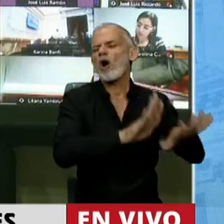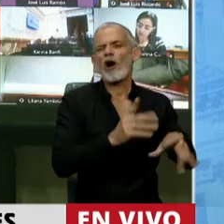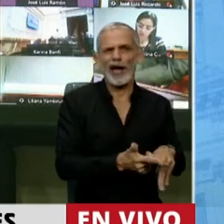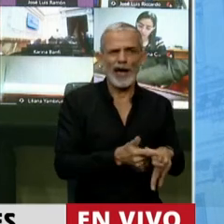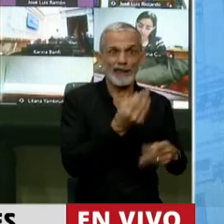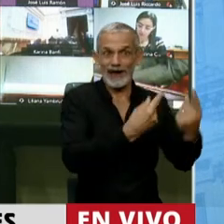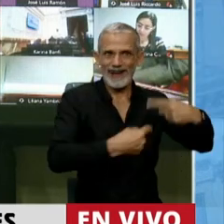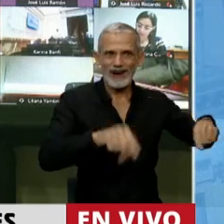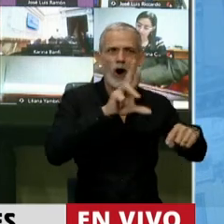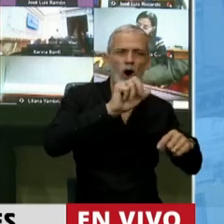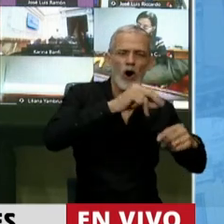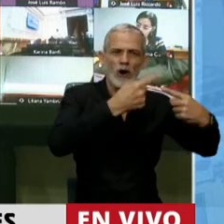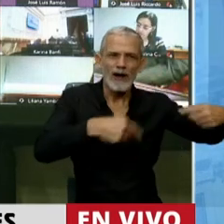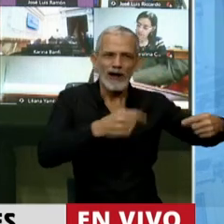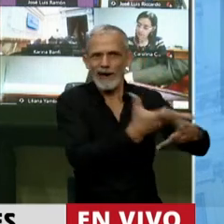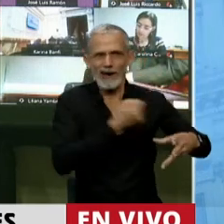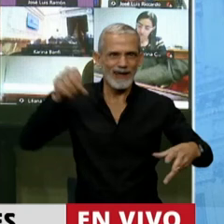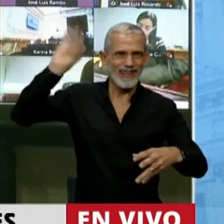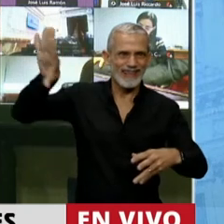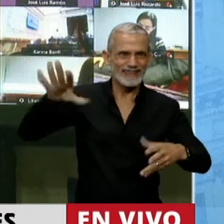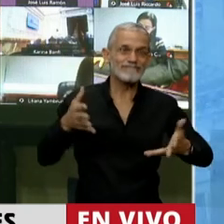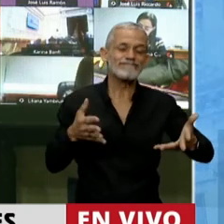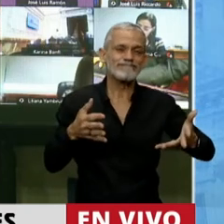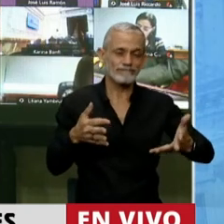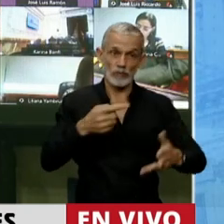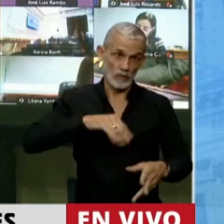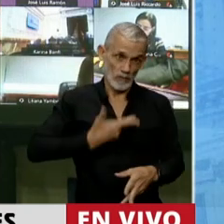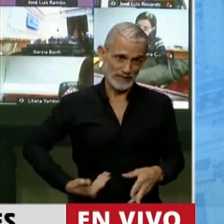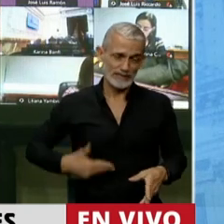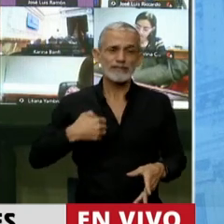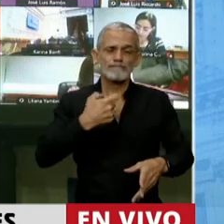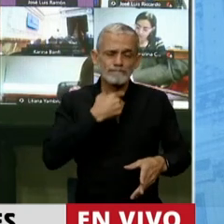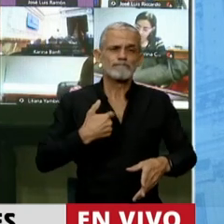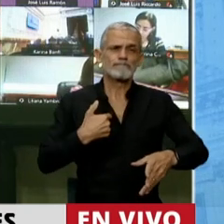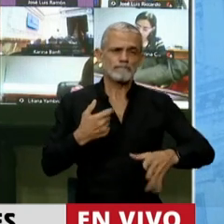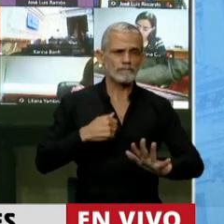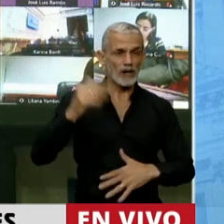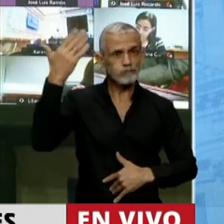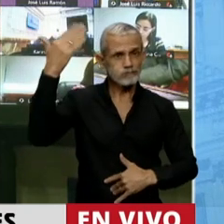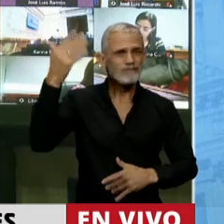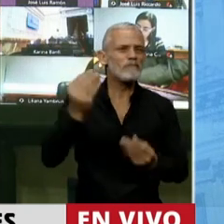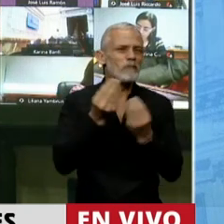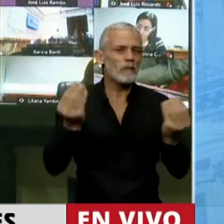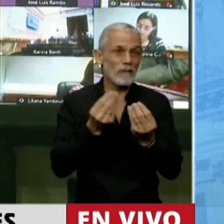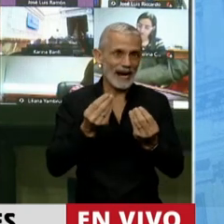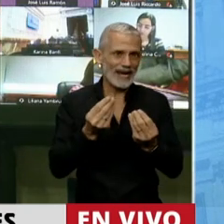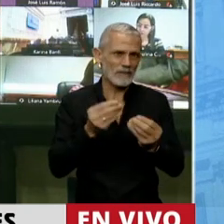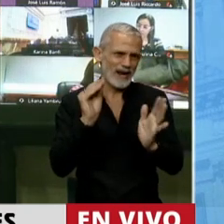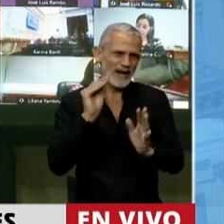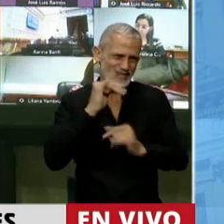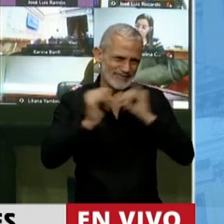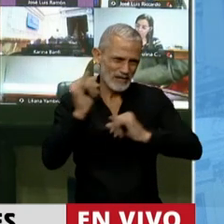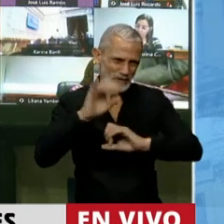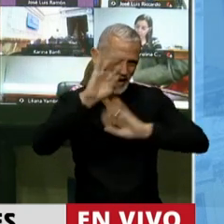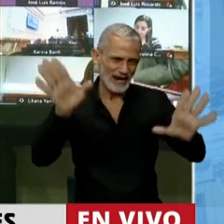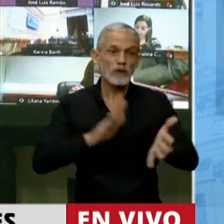como hemos visto durante todos estos años. Por eso, Presidente, quería hacer uso de la palabra para hacer este planteo